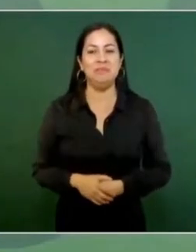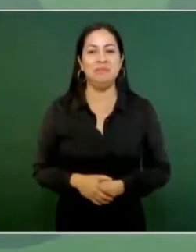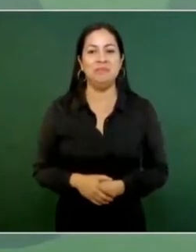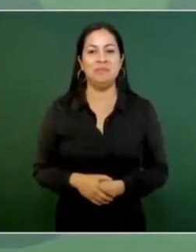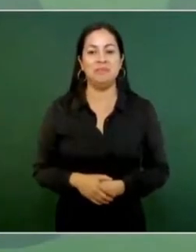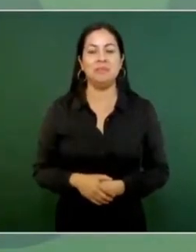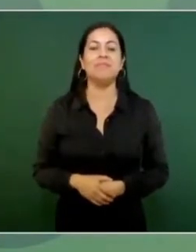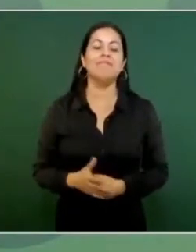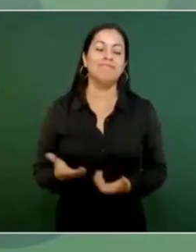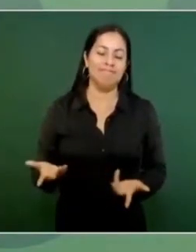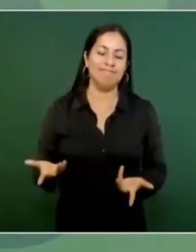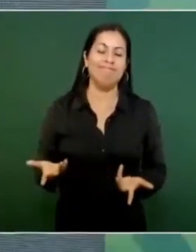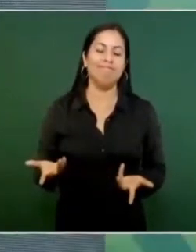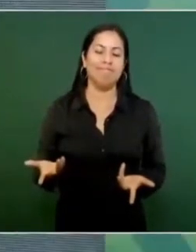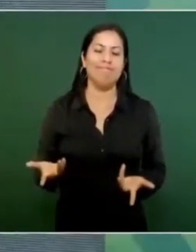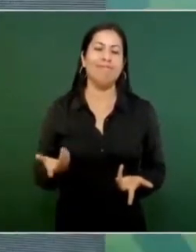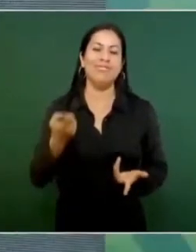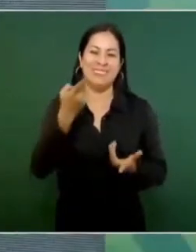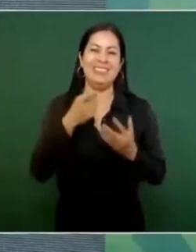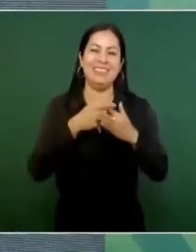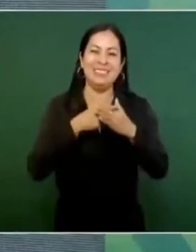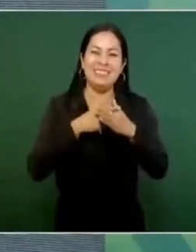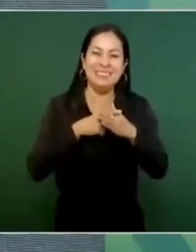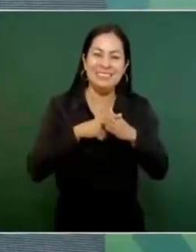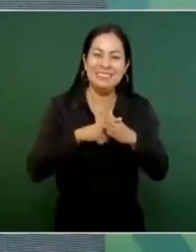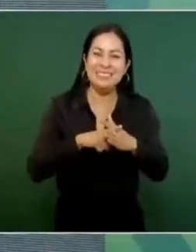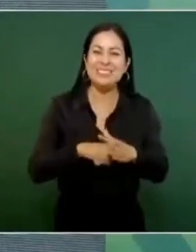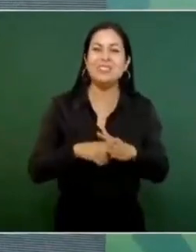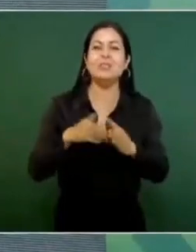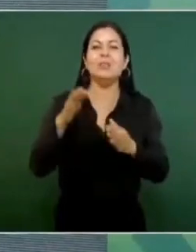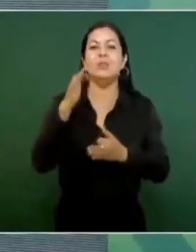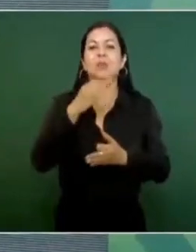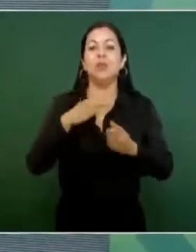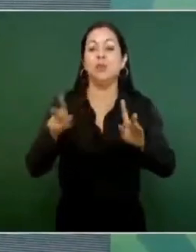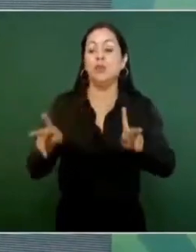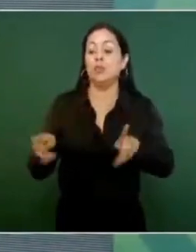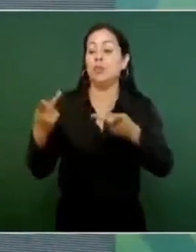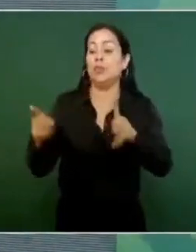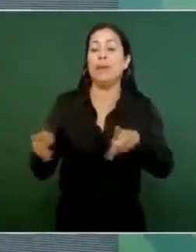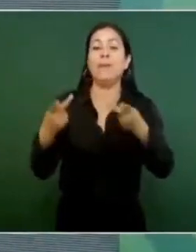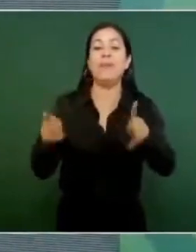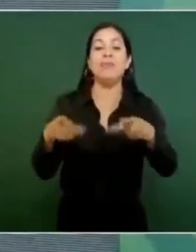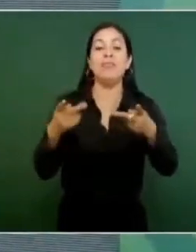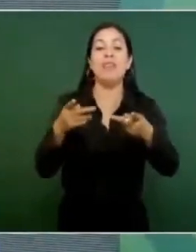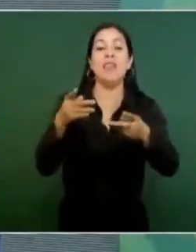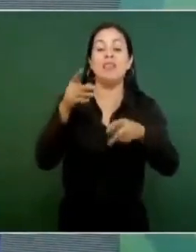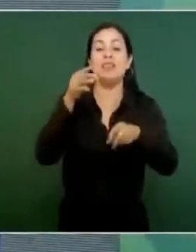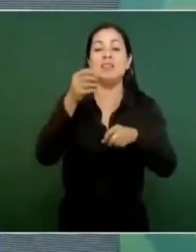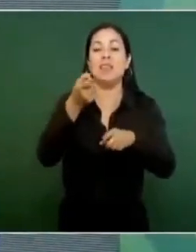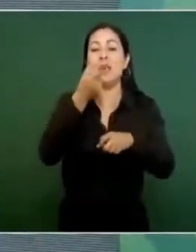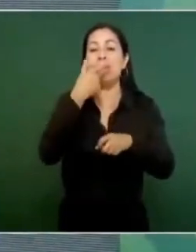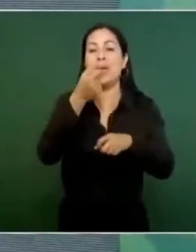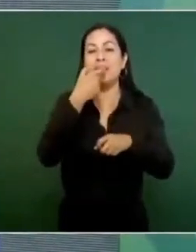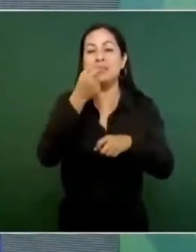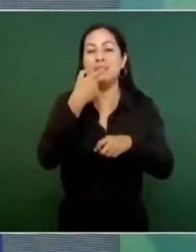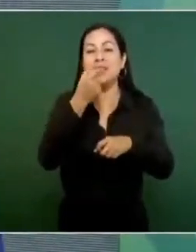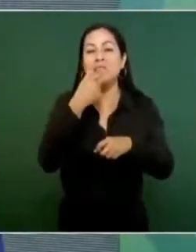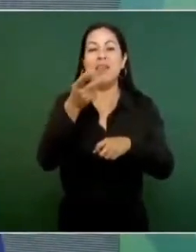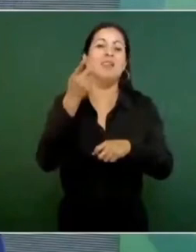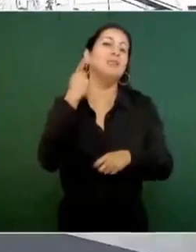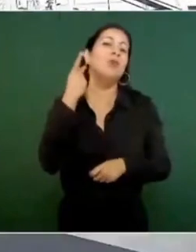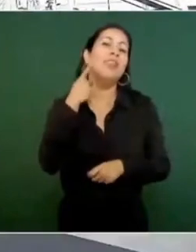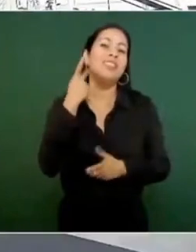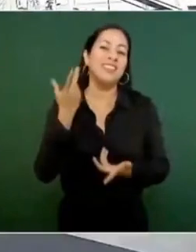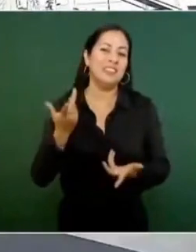Ahí fue que empezaron a surgir todos los vendedores de medicina, políticos,